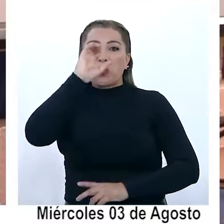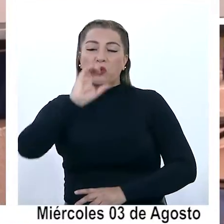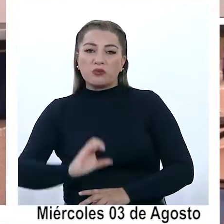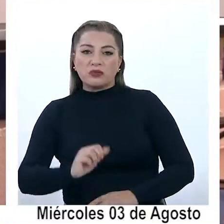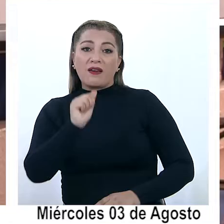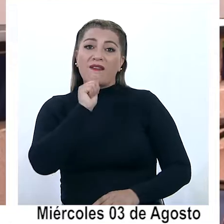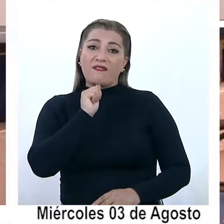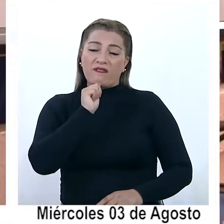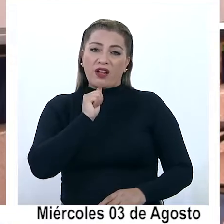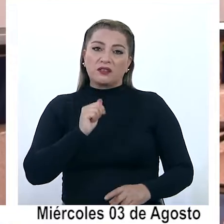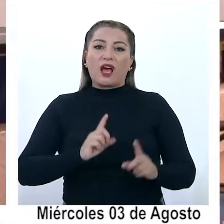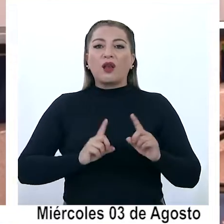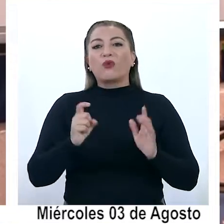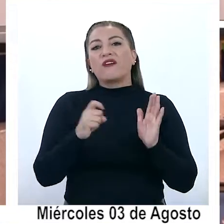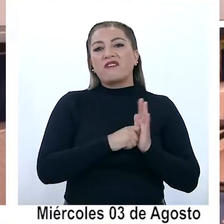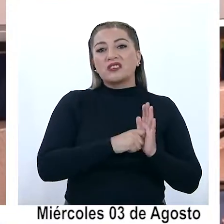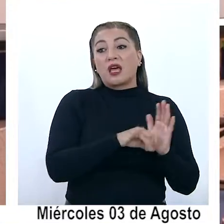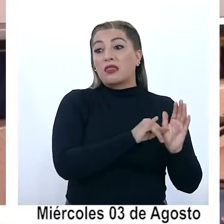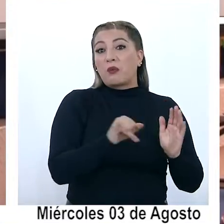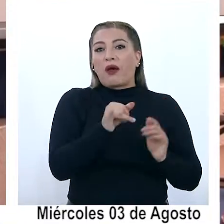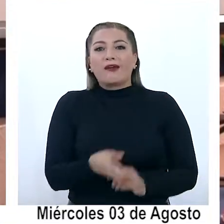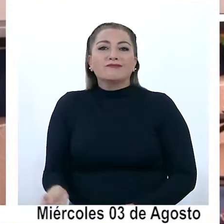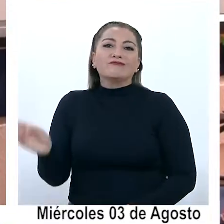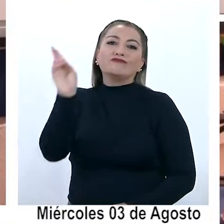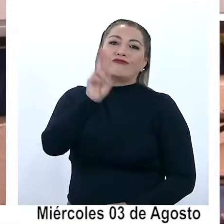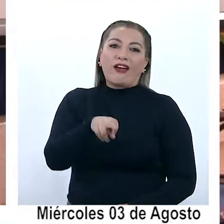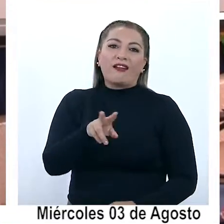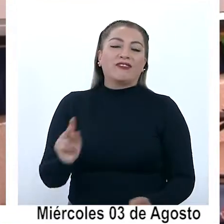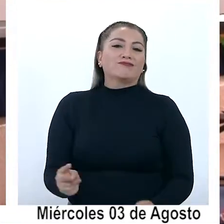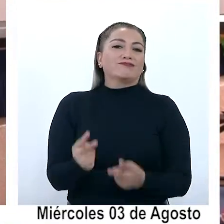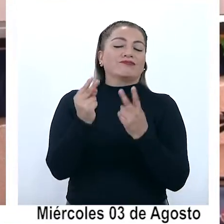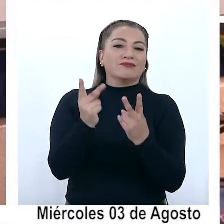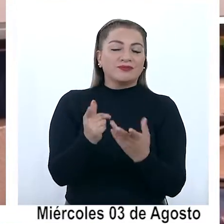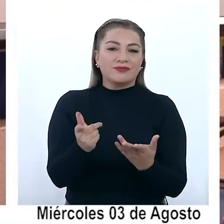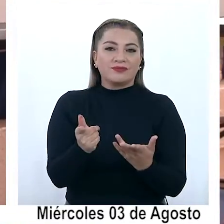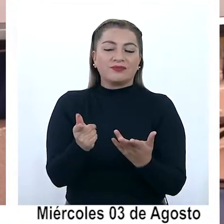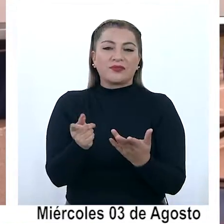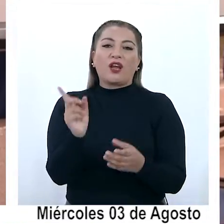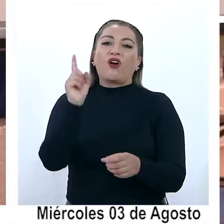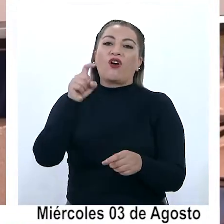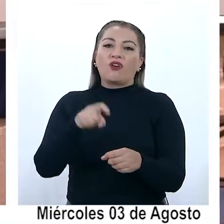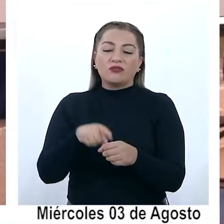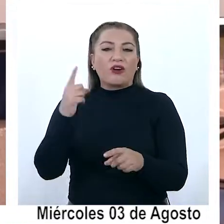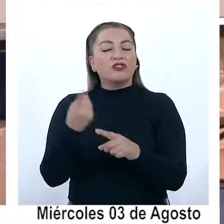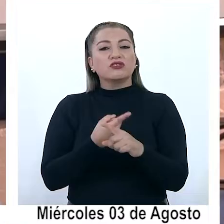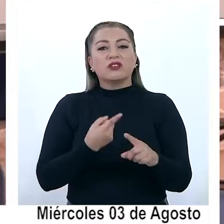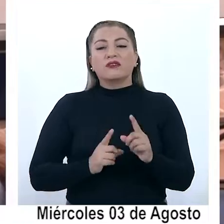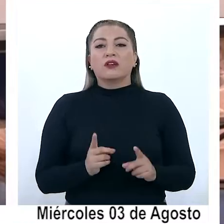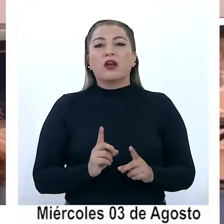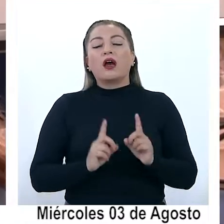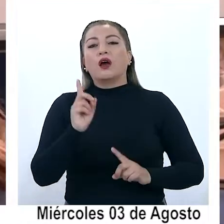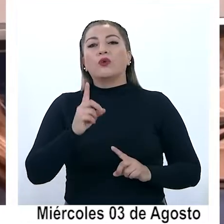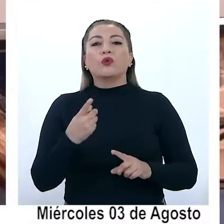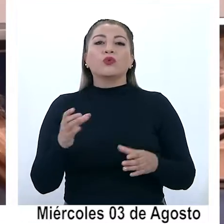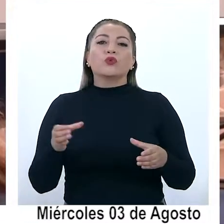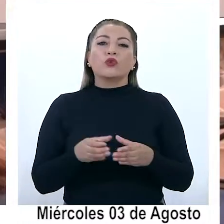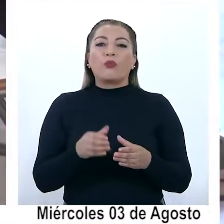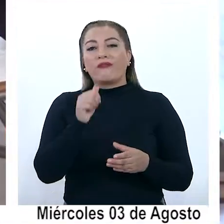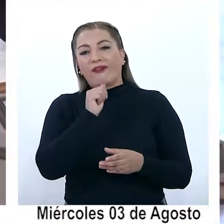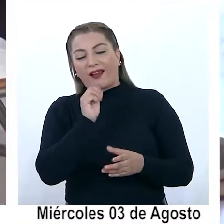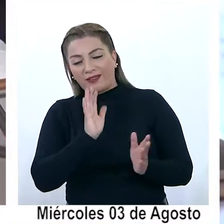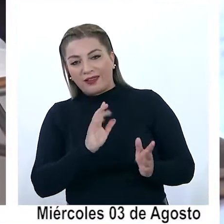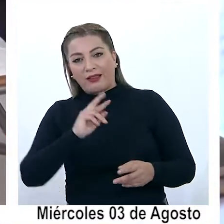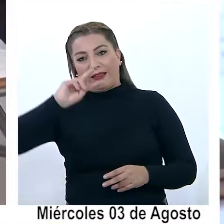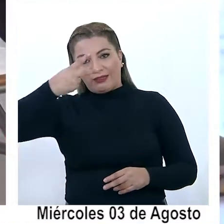¿cierto?, que faltan en una temporada y después se recuperan, se reinsertan al aula y hay otro grupo de estudiantes que comienza a